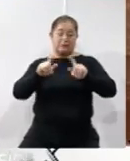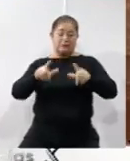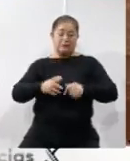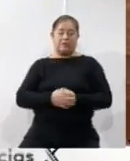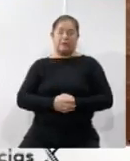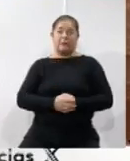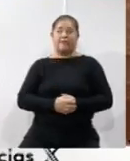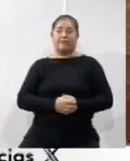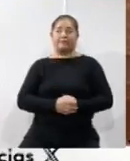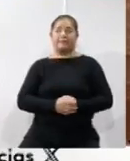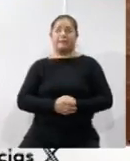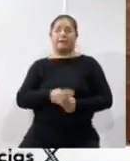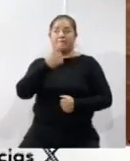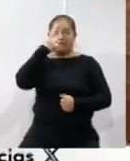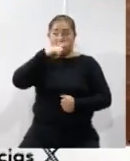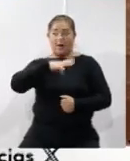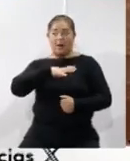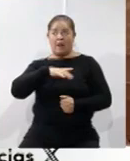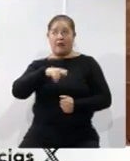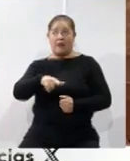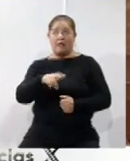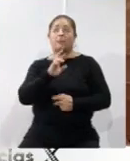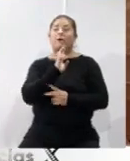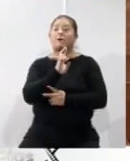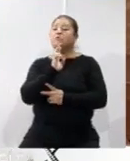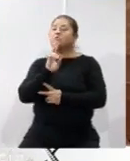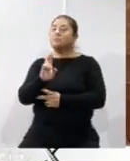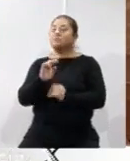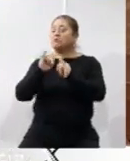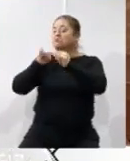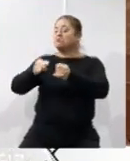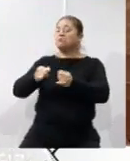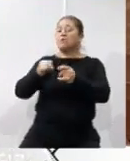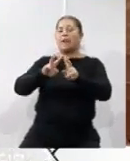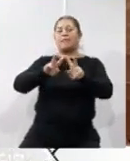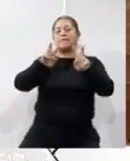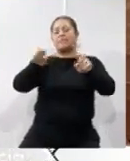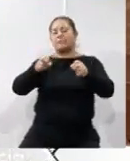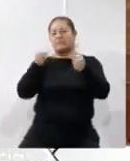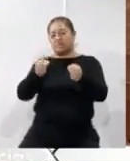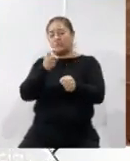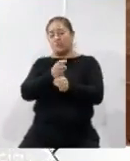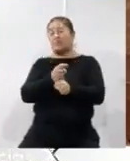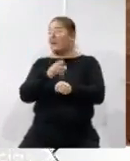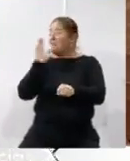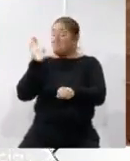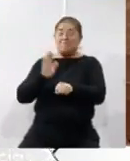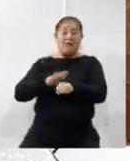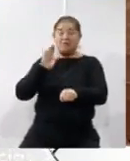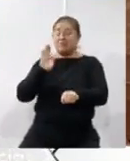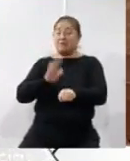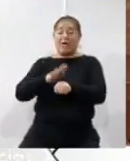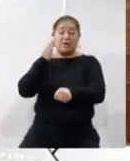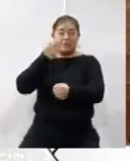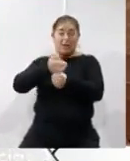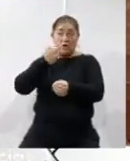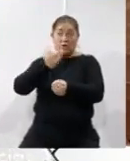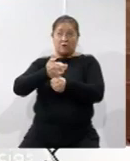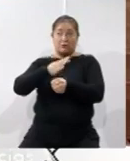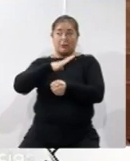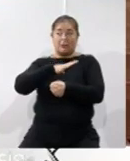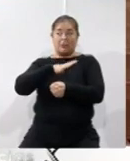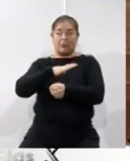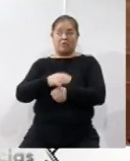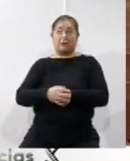para tener una respuesta integral y coordinada en tareas de seguridad, sobre todo cuando en estos momentos vamos a estar